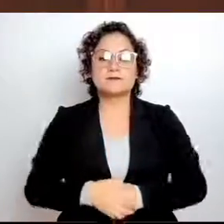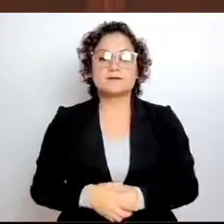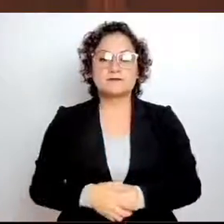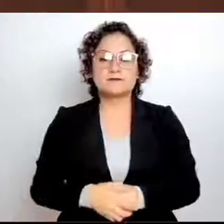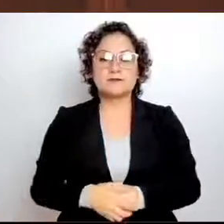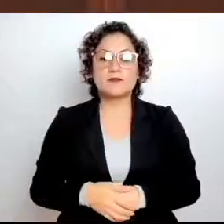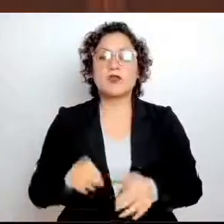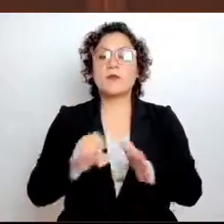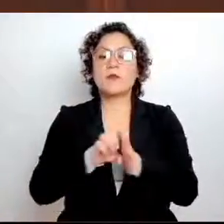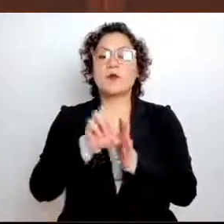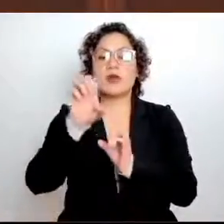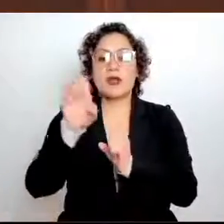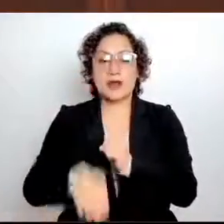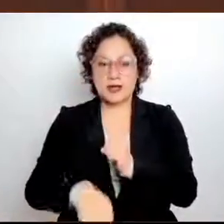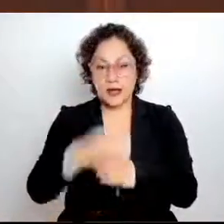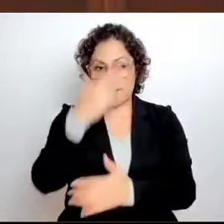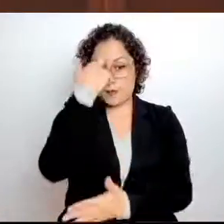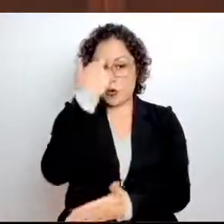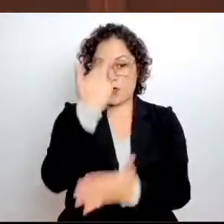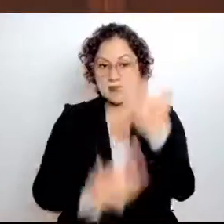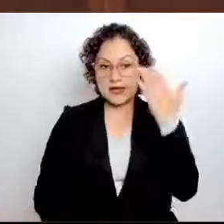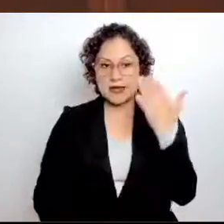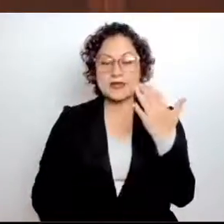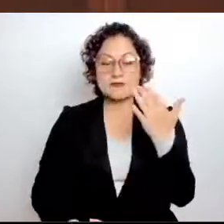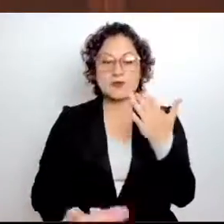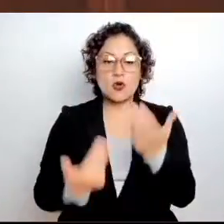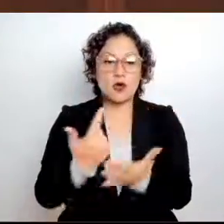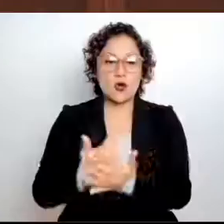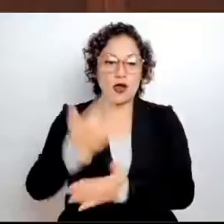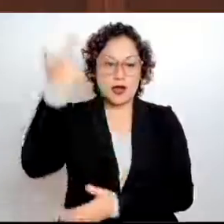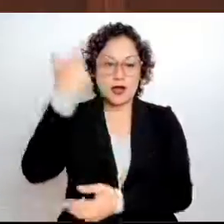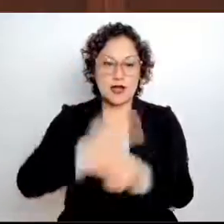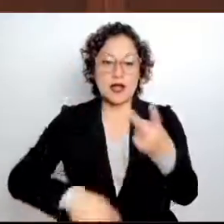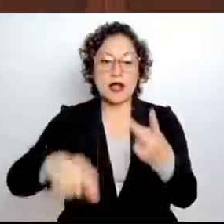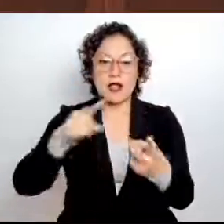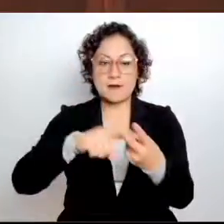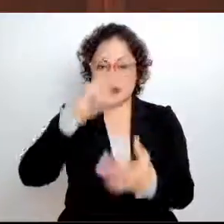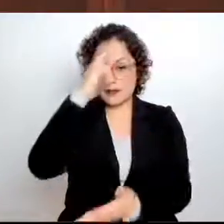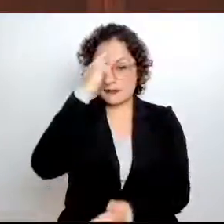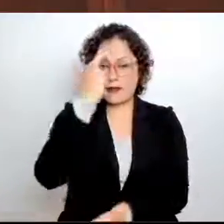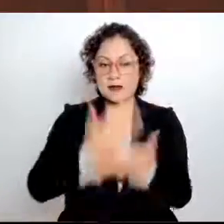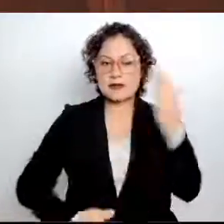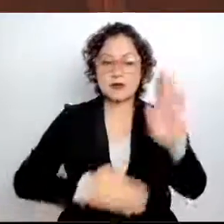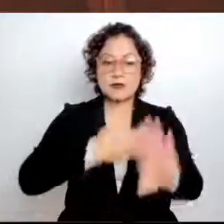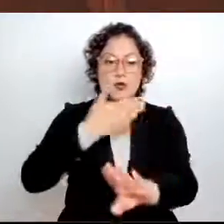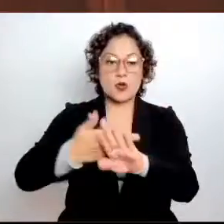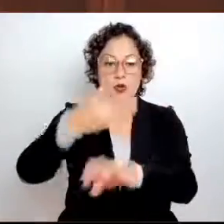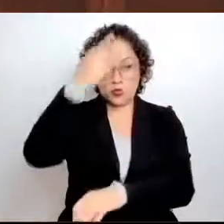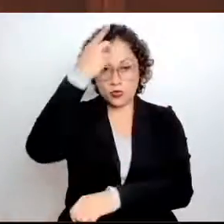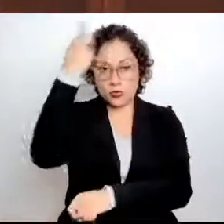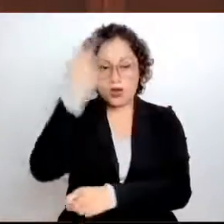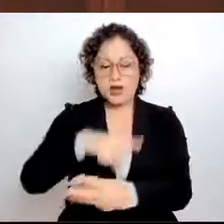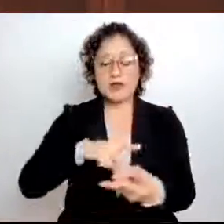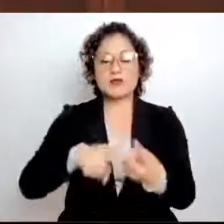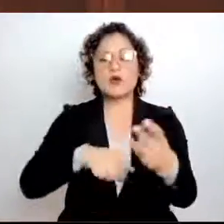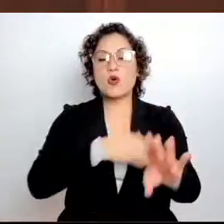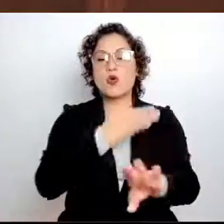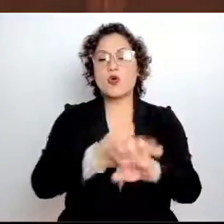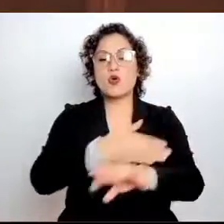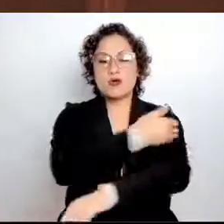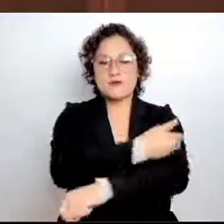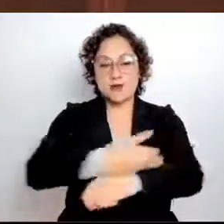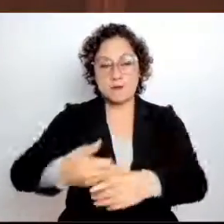delitos, los de alto impacto, los delitos contra el patrimonio, contra la familia, la